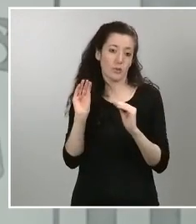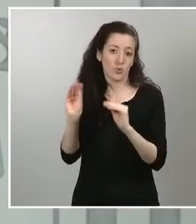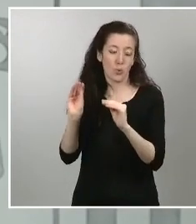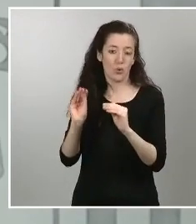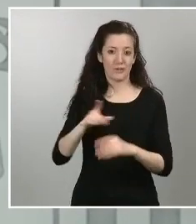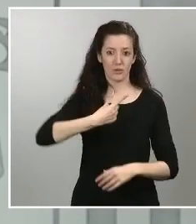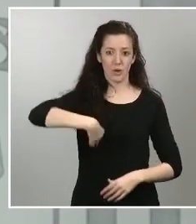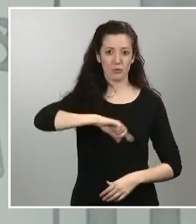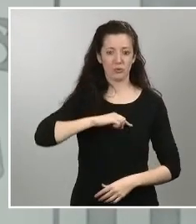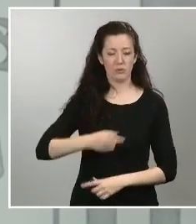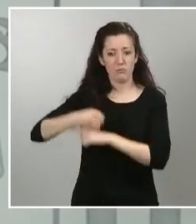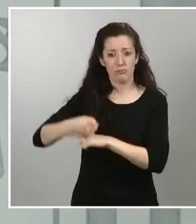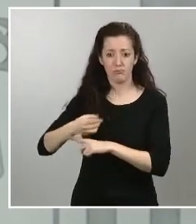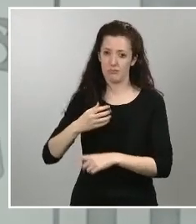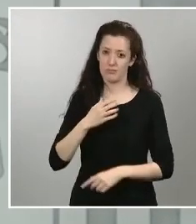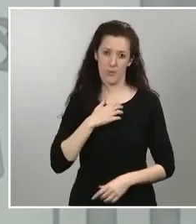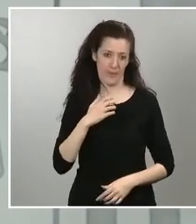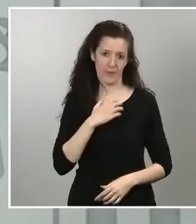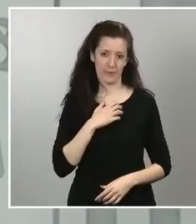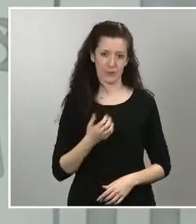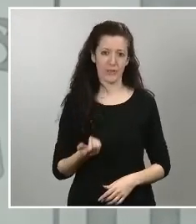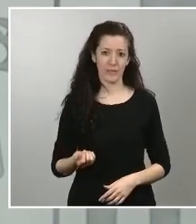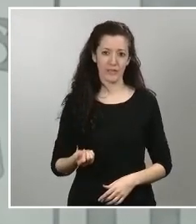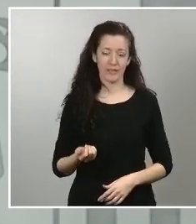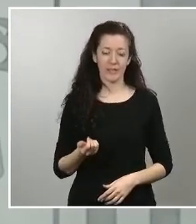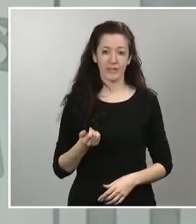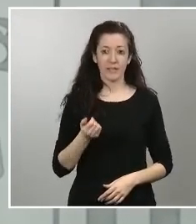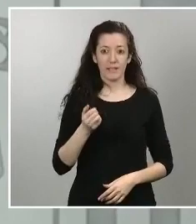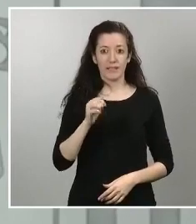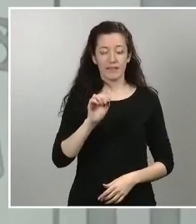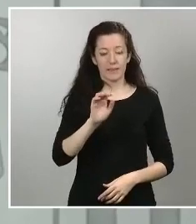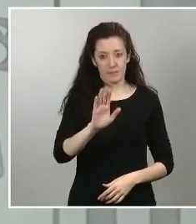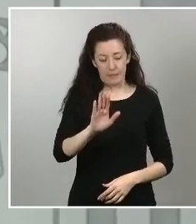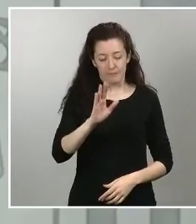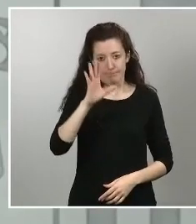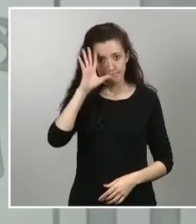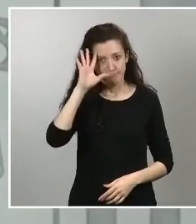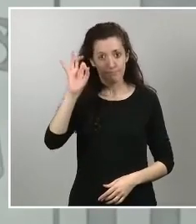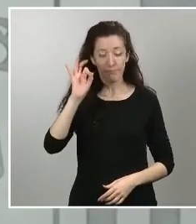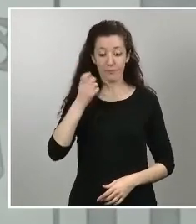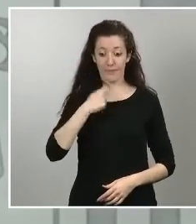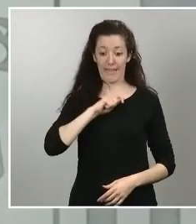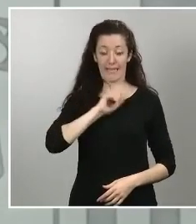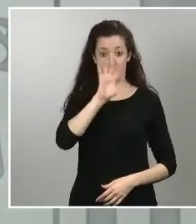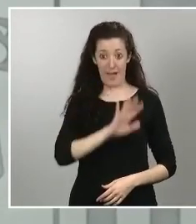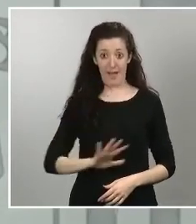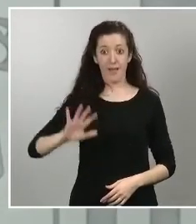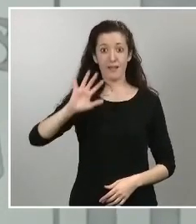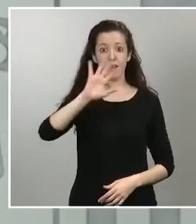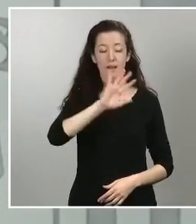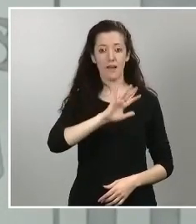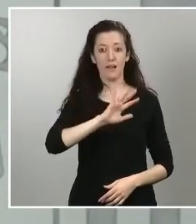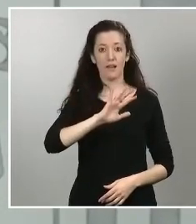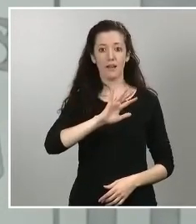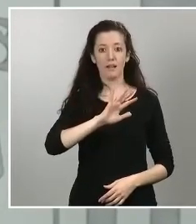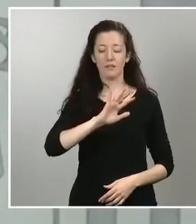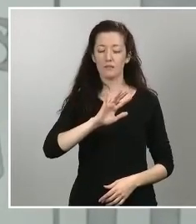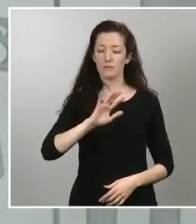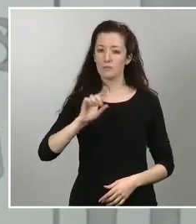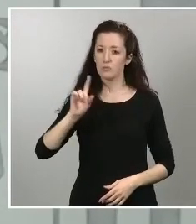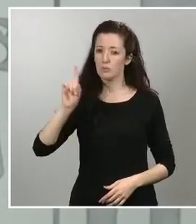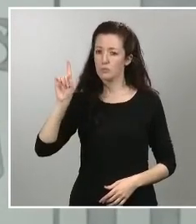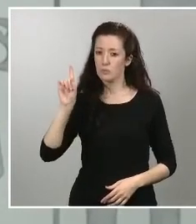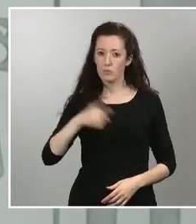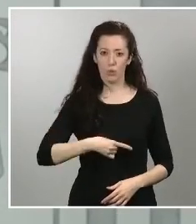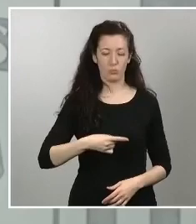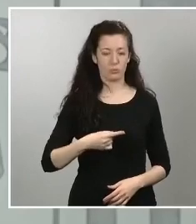país en concreto pero evidentemente dentro de nuestra frontera dentro de nuestro territorio todos y cada uno tenemos que hacer la misma